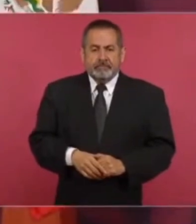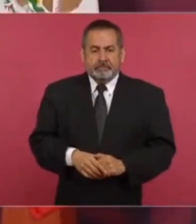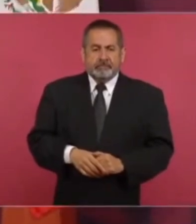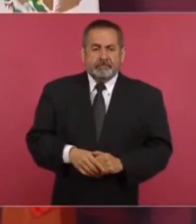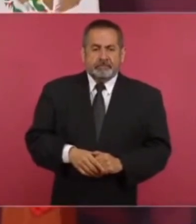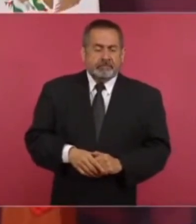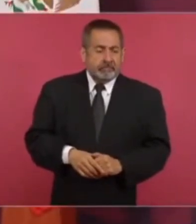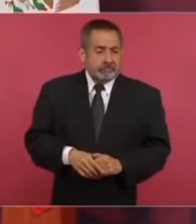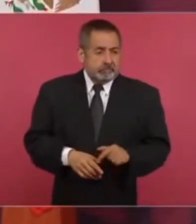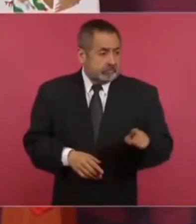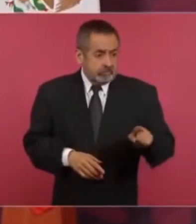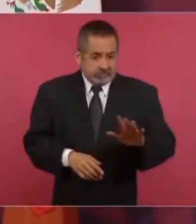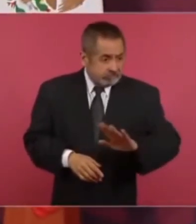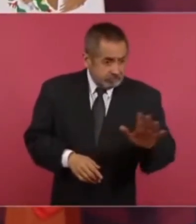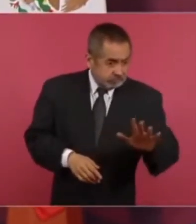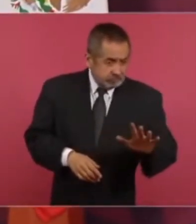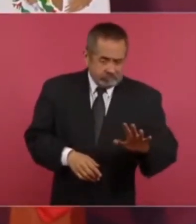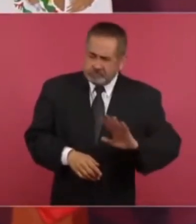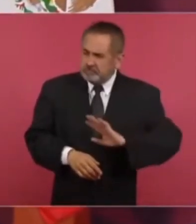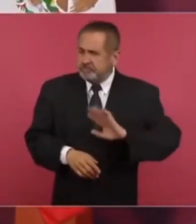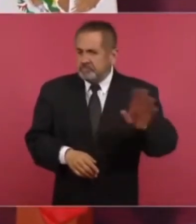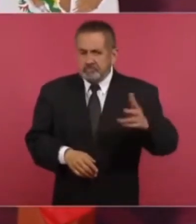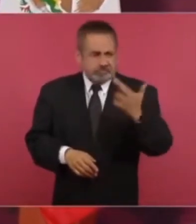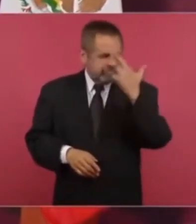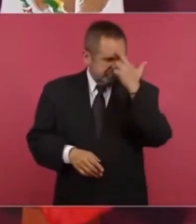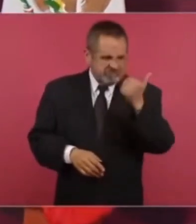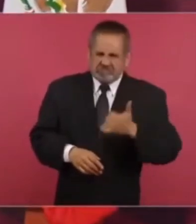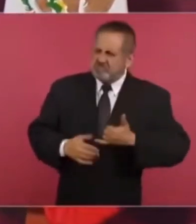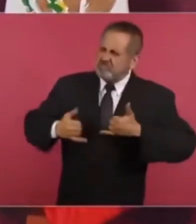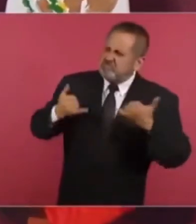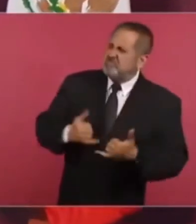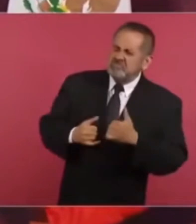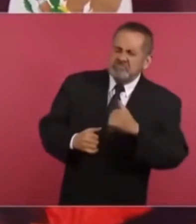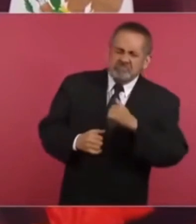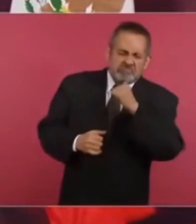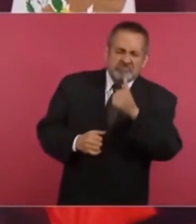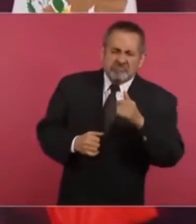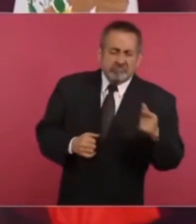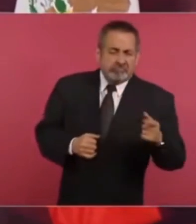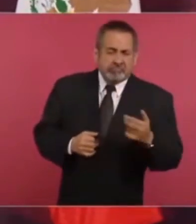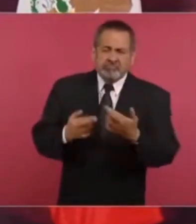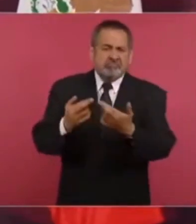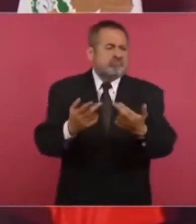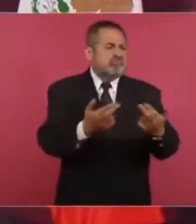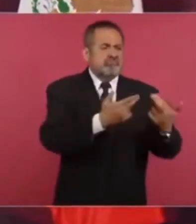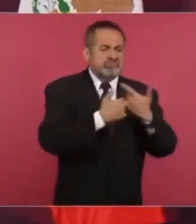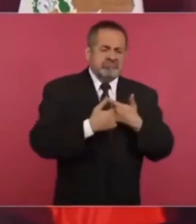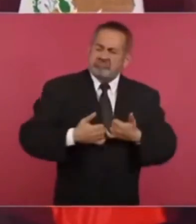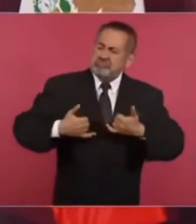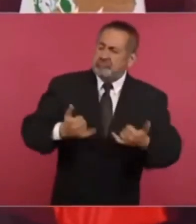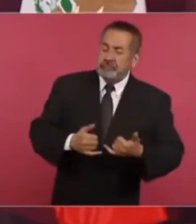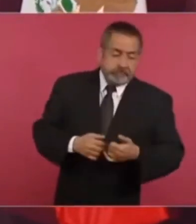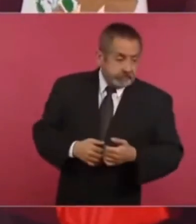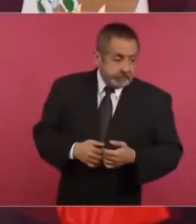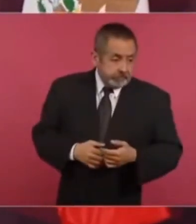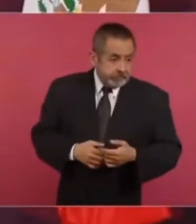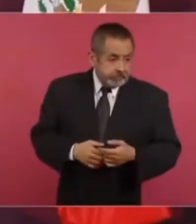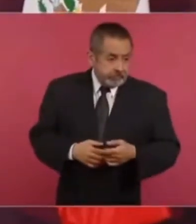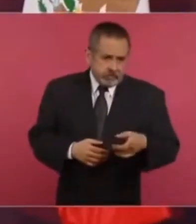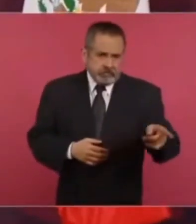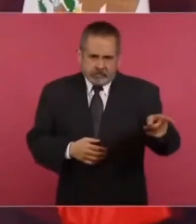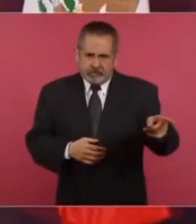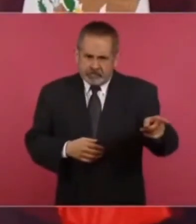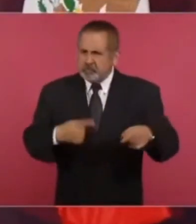imponerse sin razón afectando el medio ambiente es para una denuncia